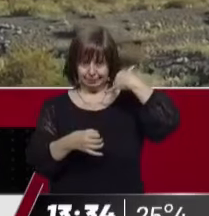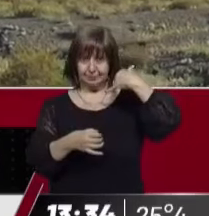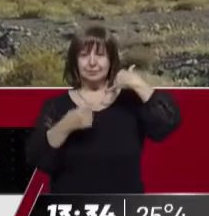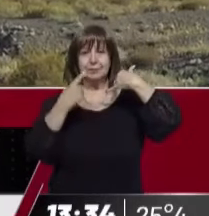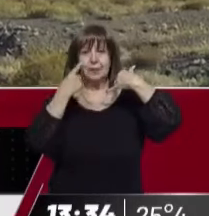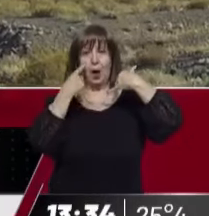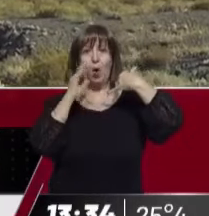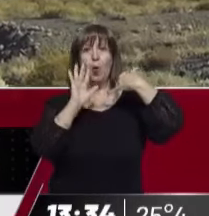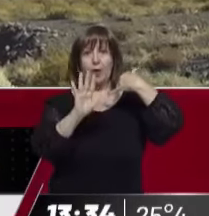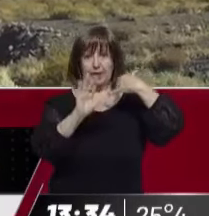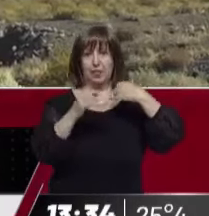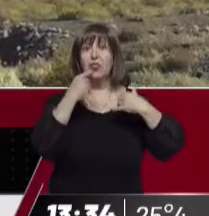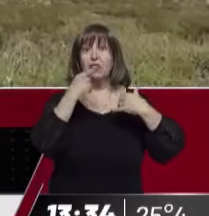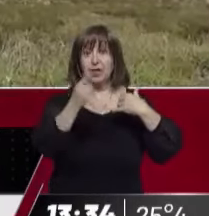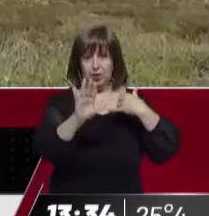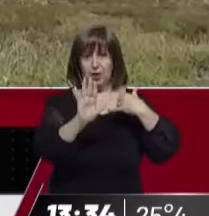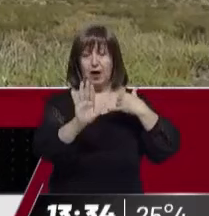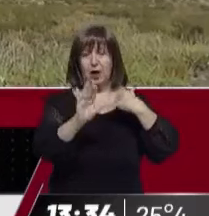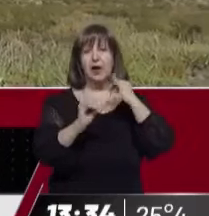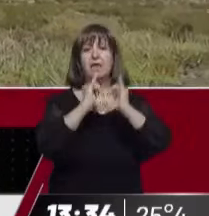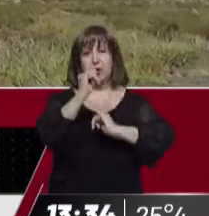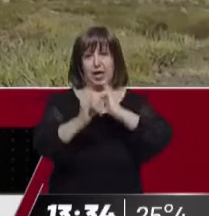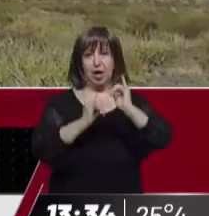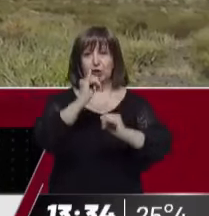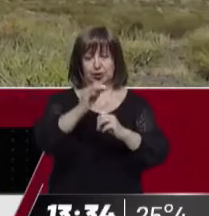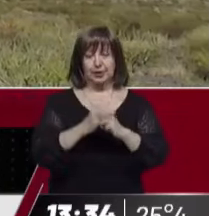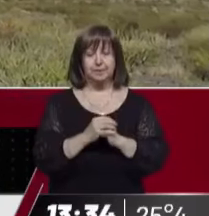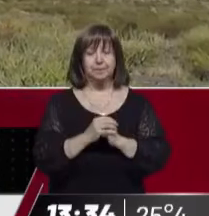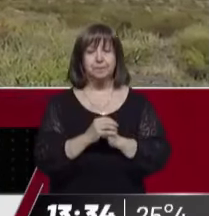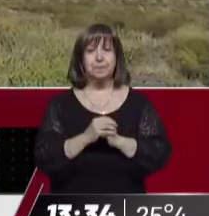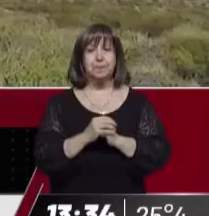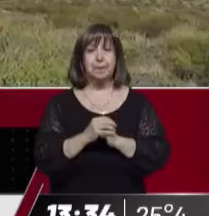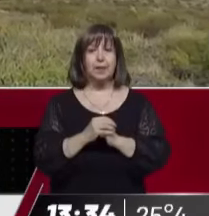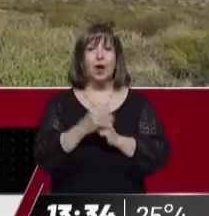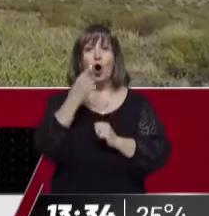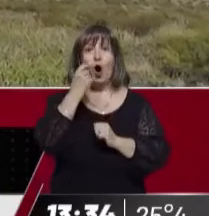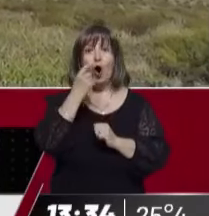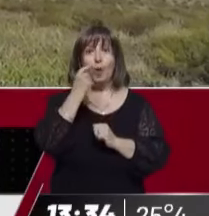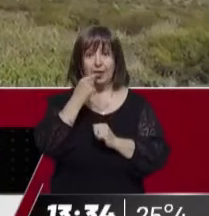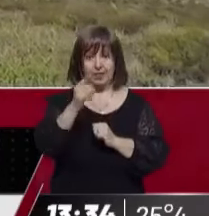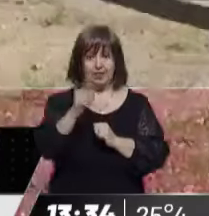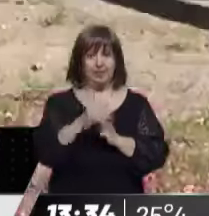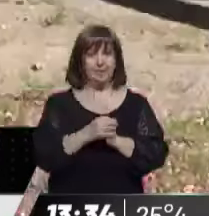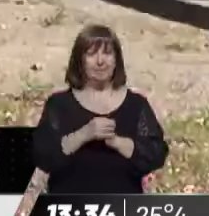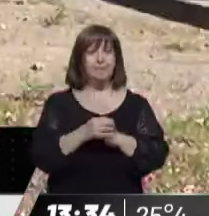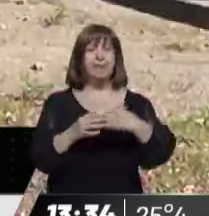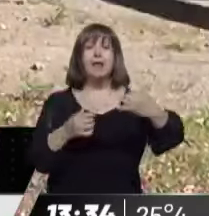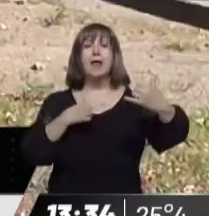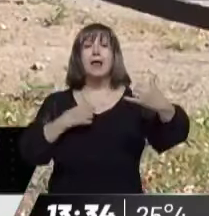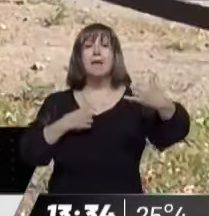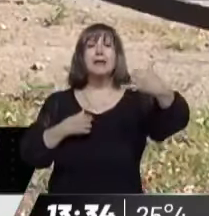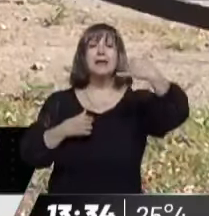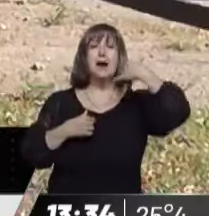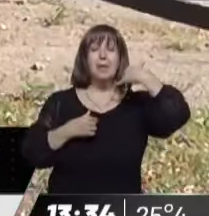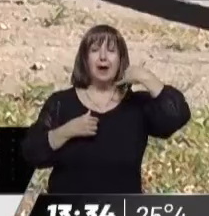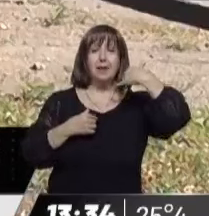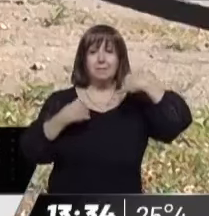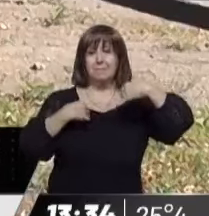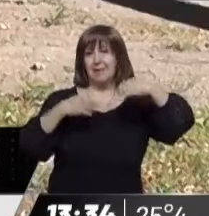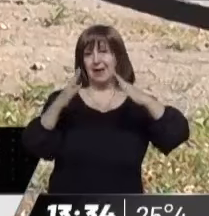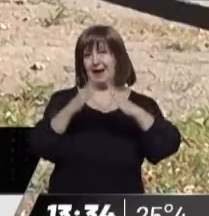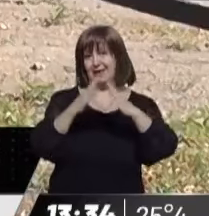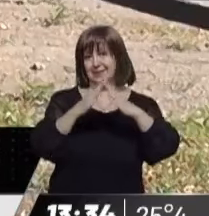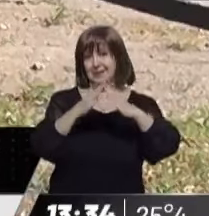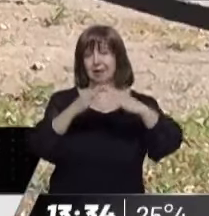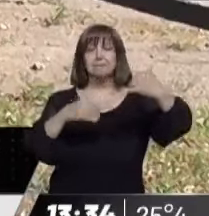concientizar y esta es nuestra oportunidad. Me llaman a mi teléfono fijo, yo tengo un estudio